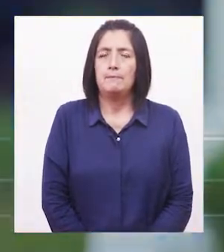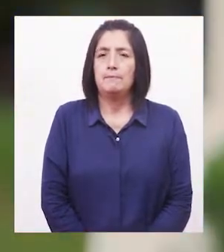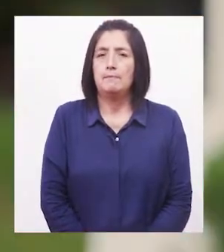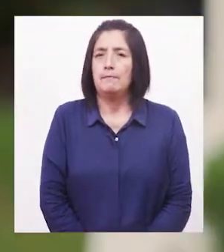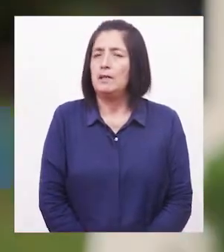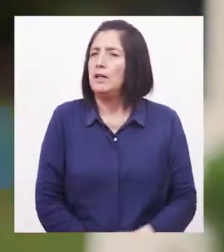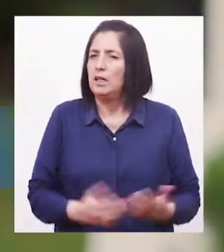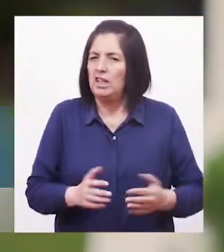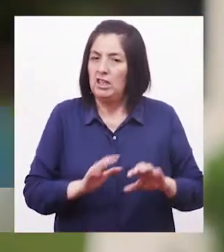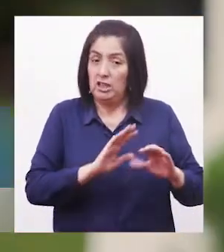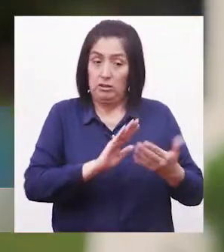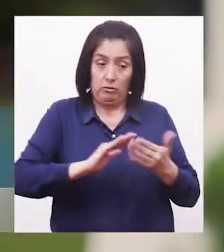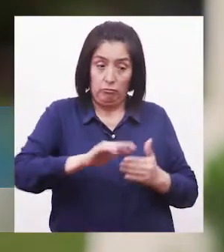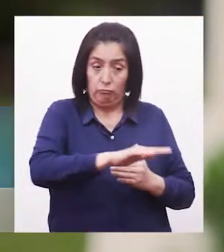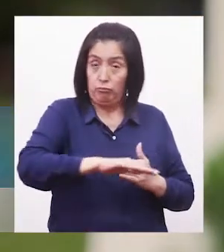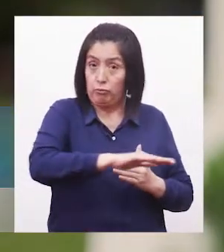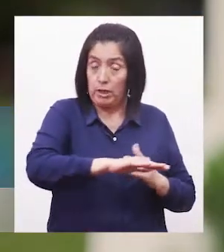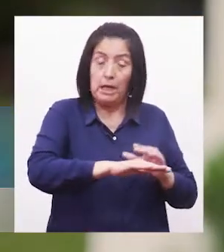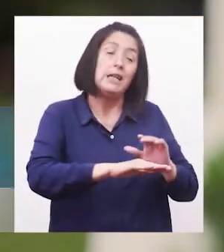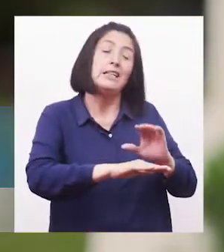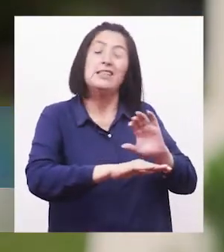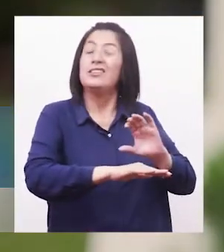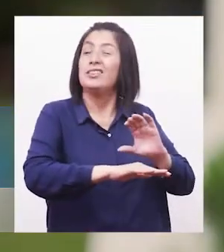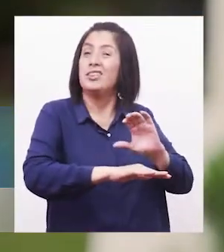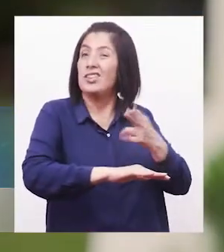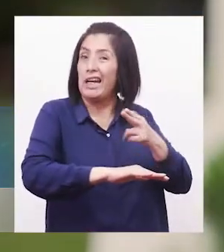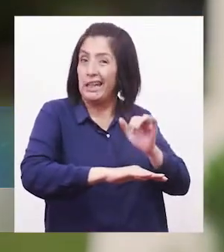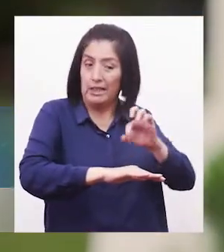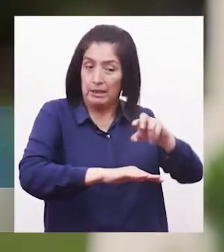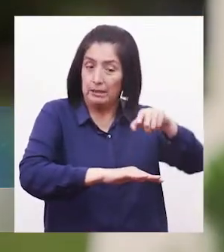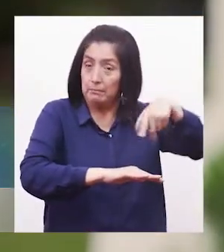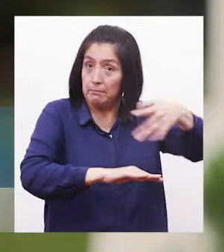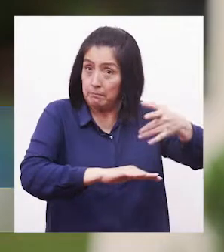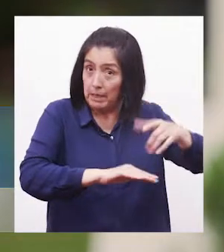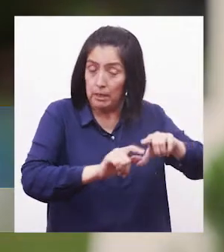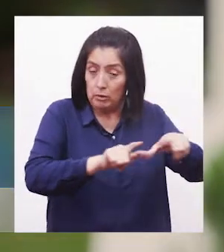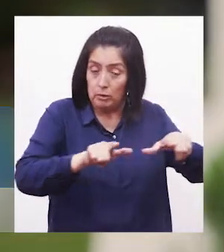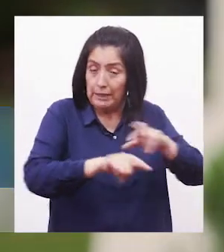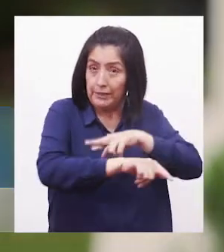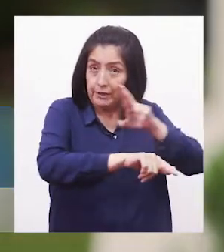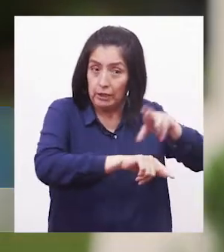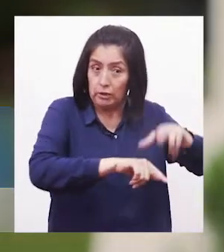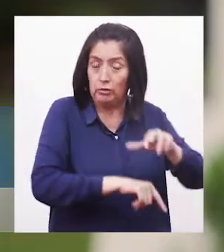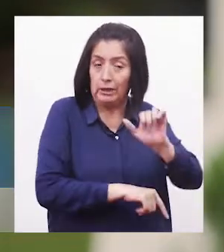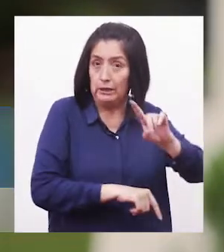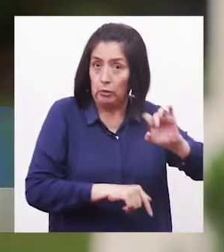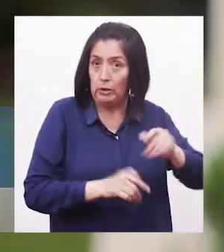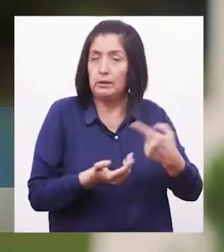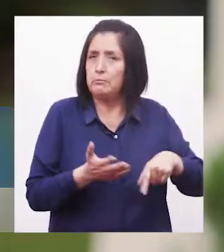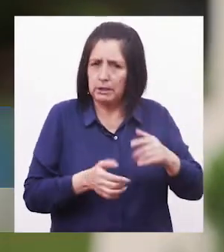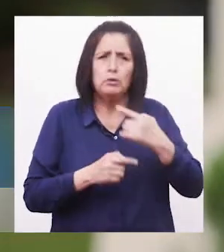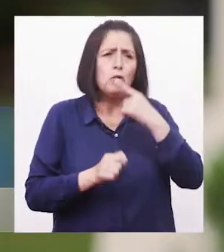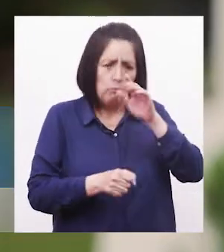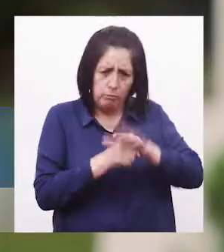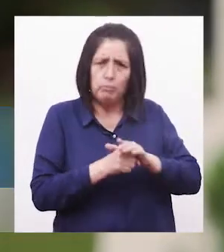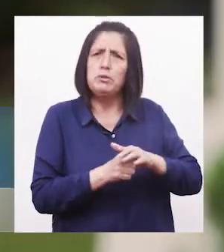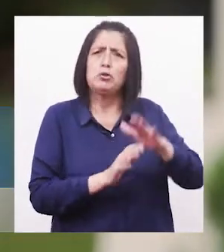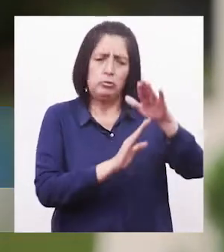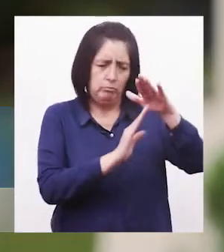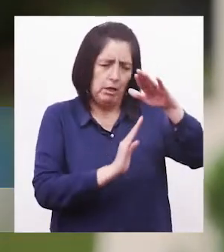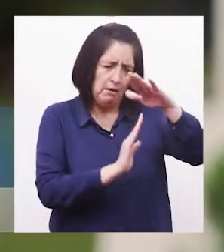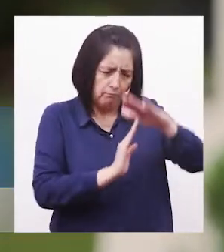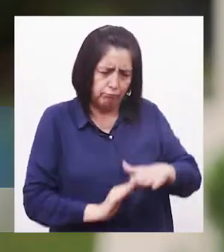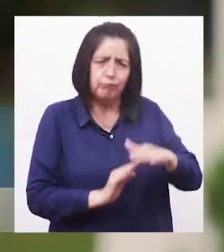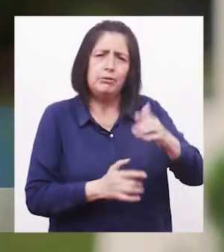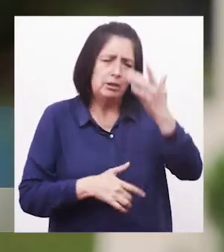El distrito de San Miguel de Chacrampa en la región Andahuaylas también asumió el compromiso de reducir la anemia en su población infantil. Sus autoridades han elaborado un